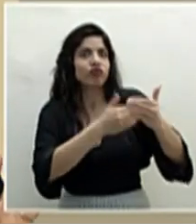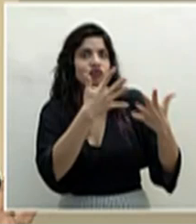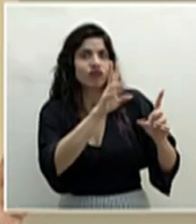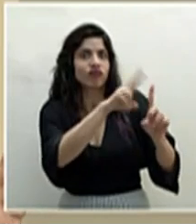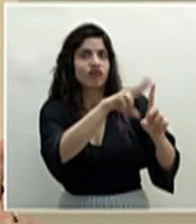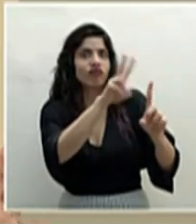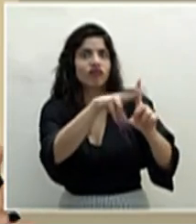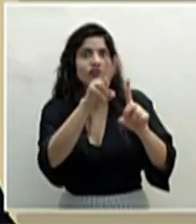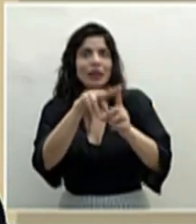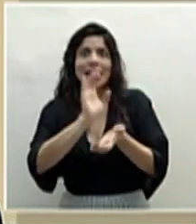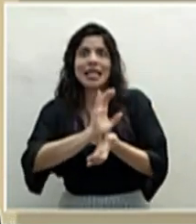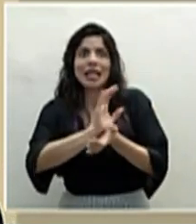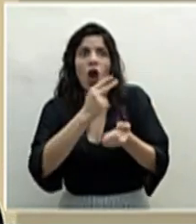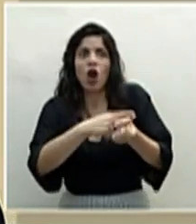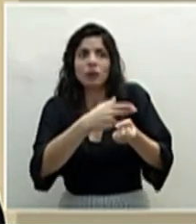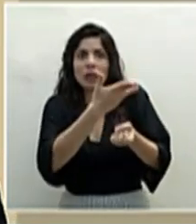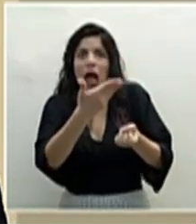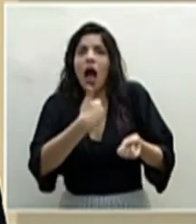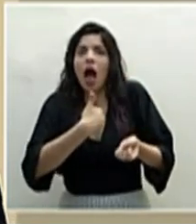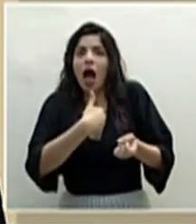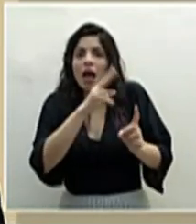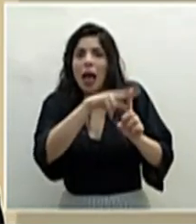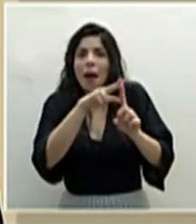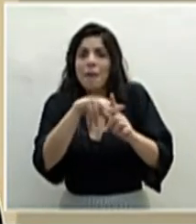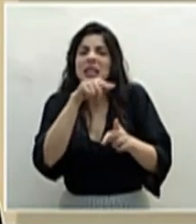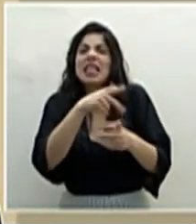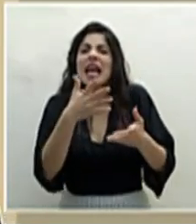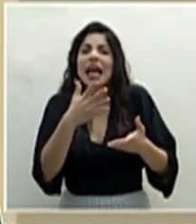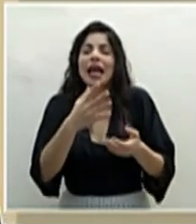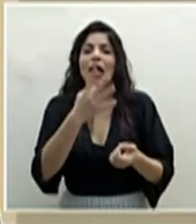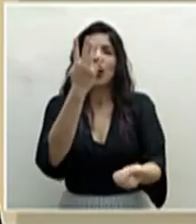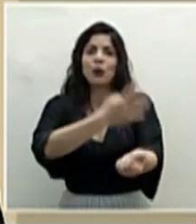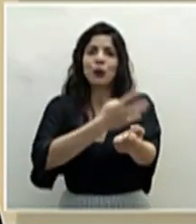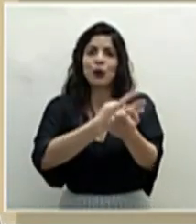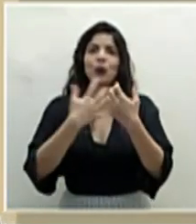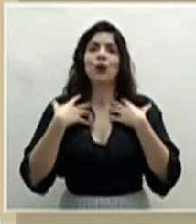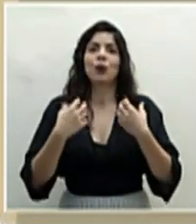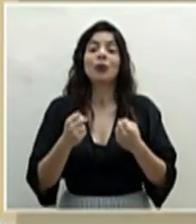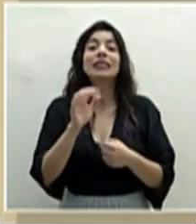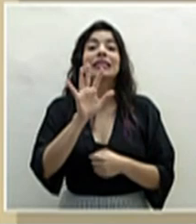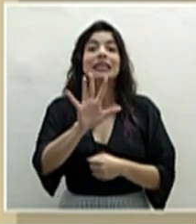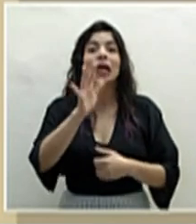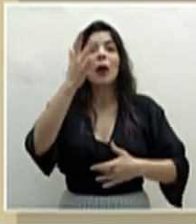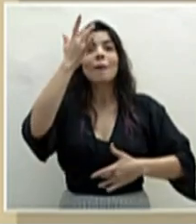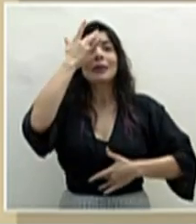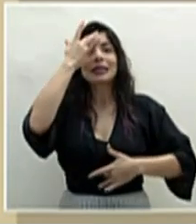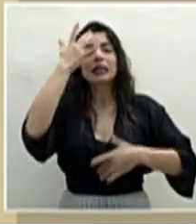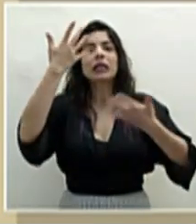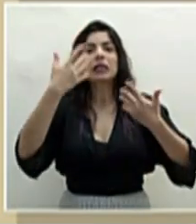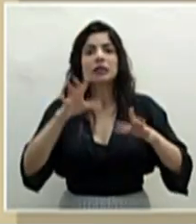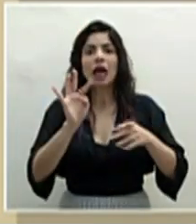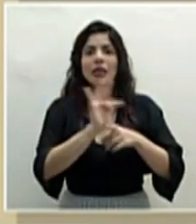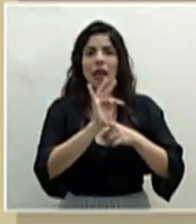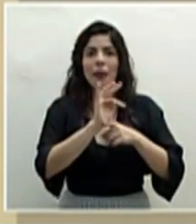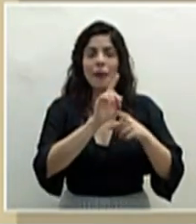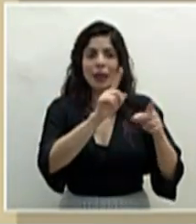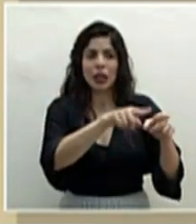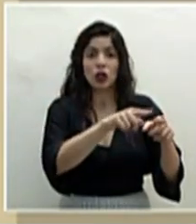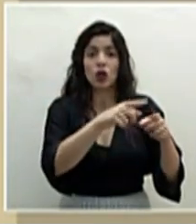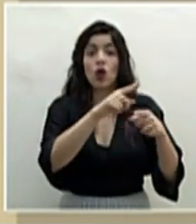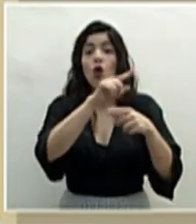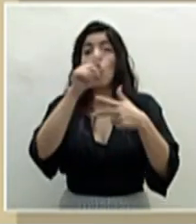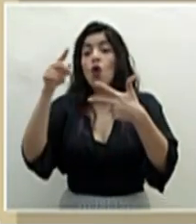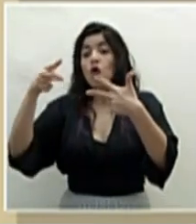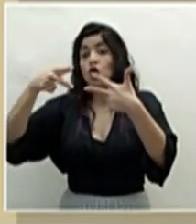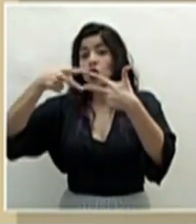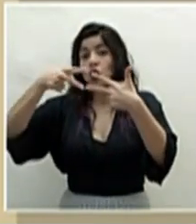práctica clínica en nuestros hospitales que es la de plasma convalesciente, ya cinco pacientes tratados. Las otras dos, que es